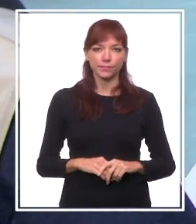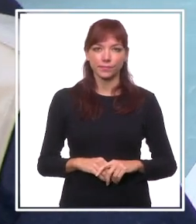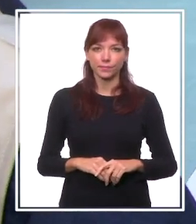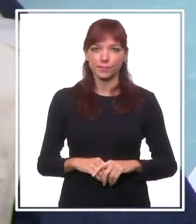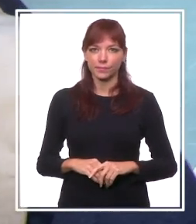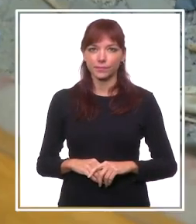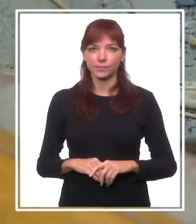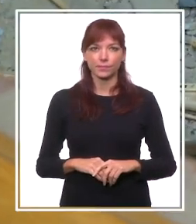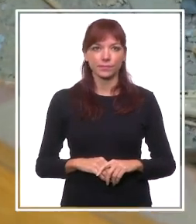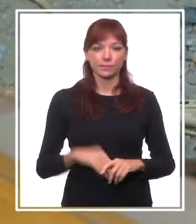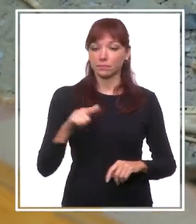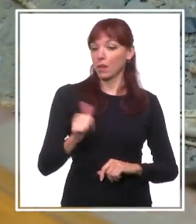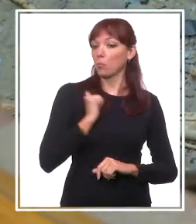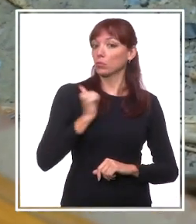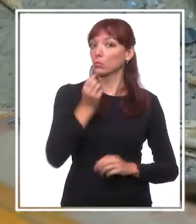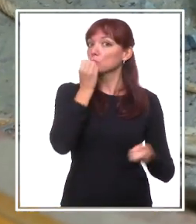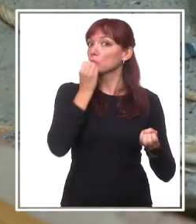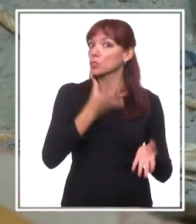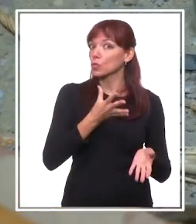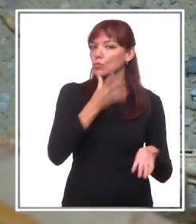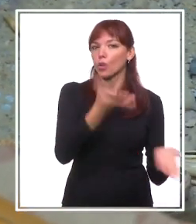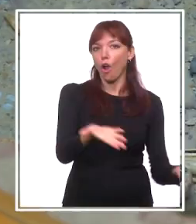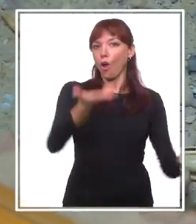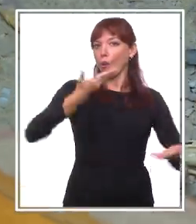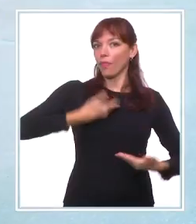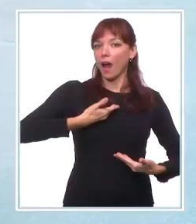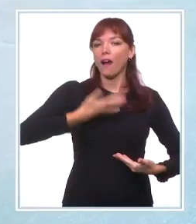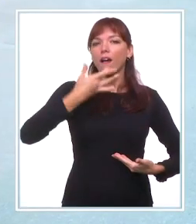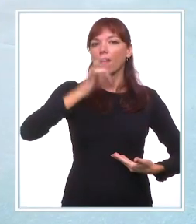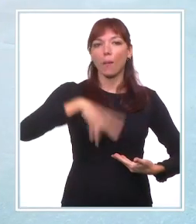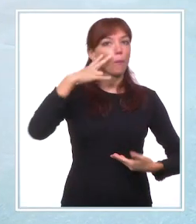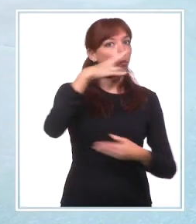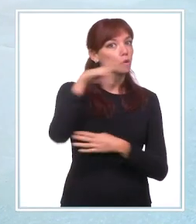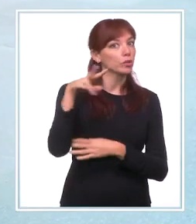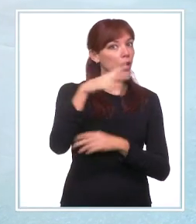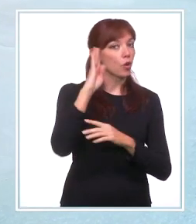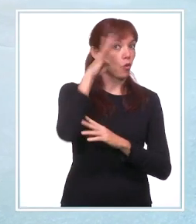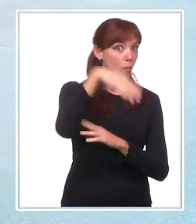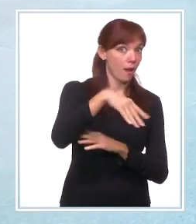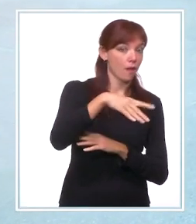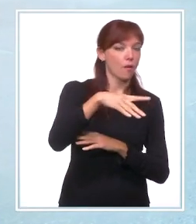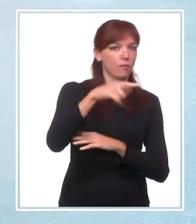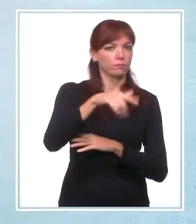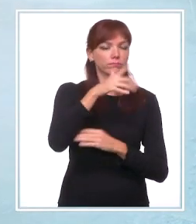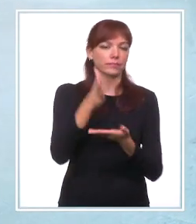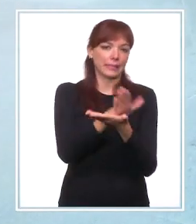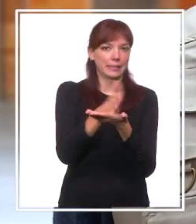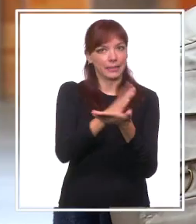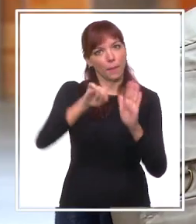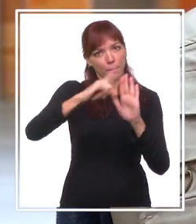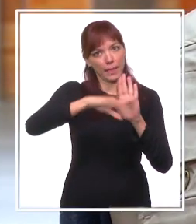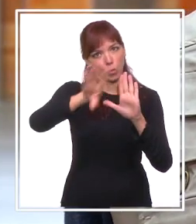Es una buena oportunidad que nos ofrece tanto el Museo Romano con la ayuda de Plan Inclusión de Mérida,